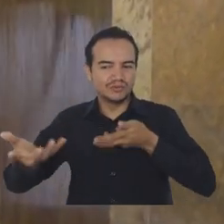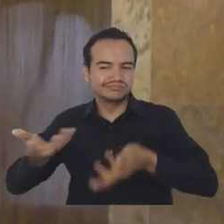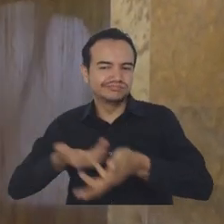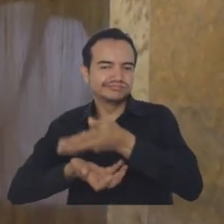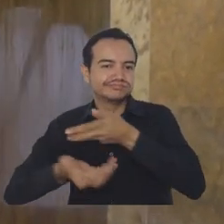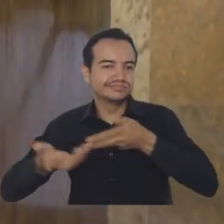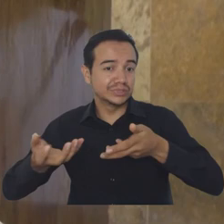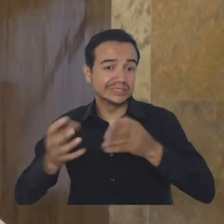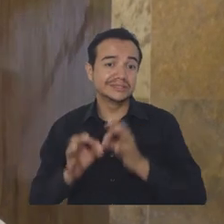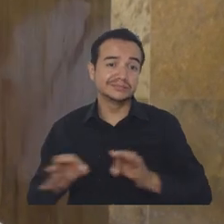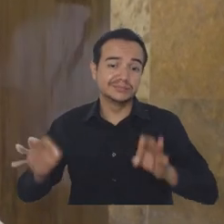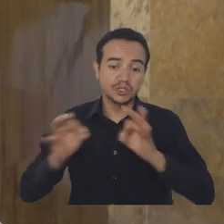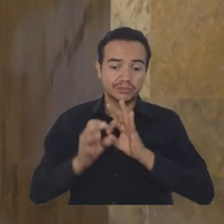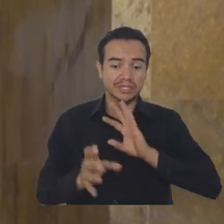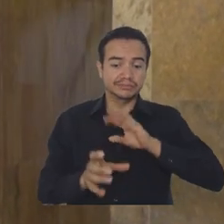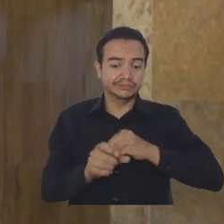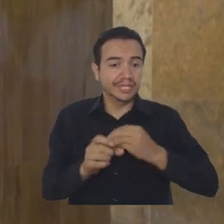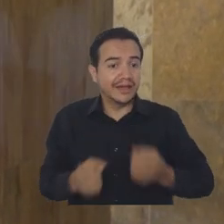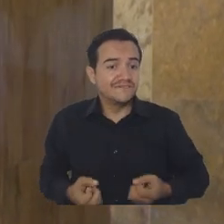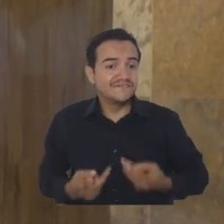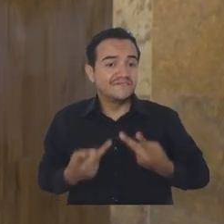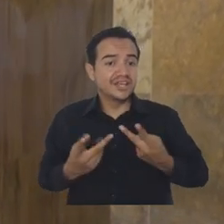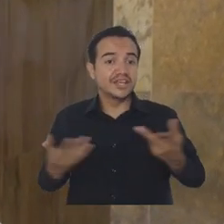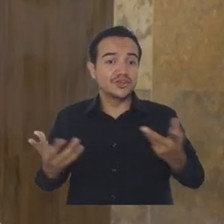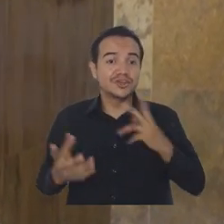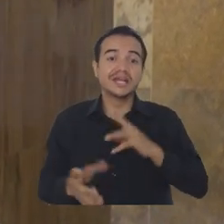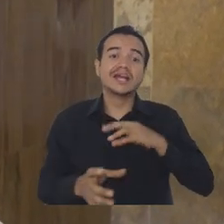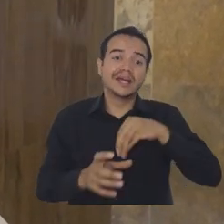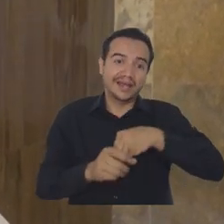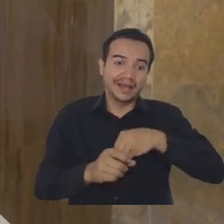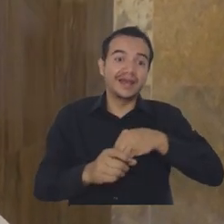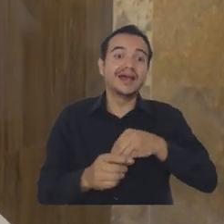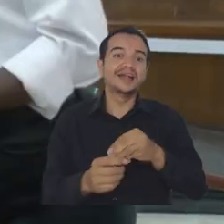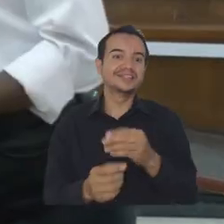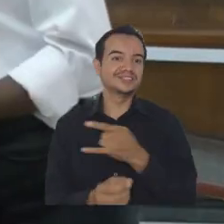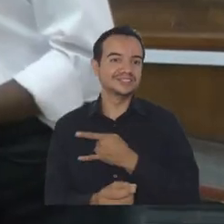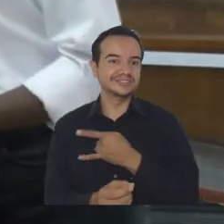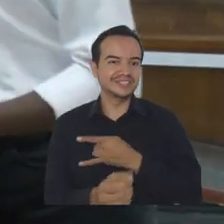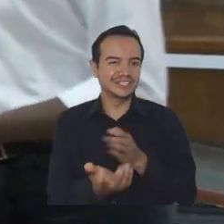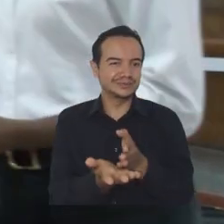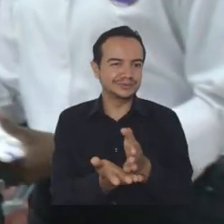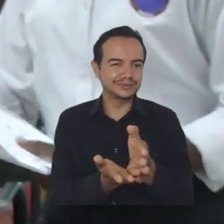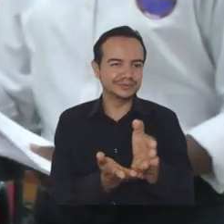que realmente hacen parte de todo el desarrollo de la vida universitaria.